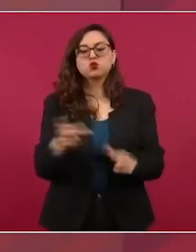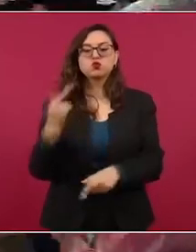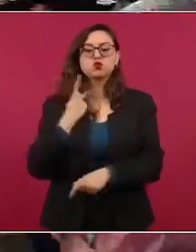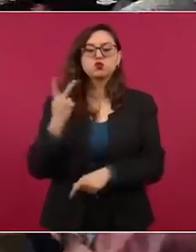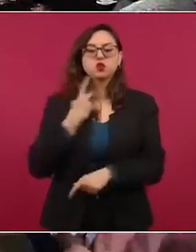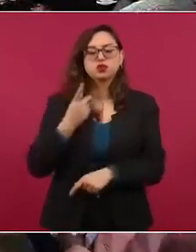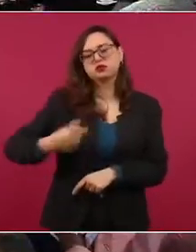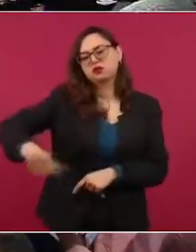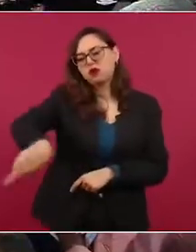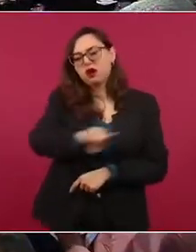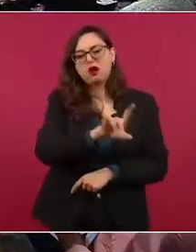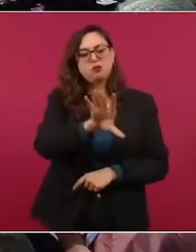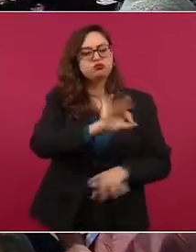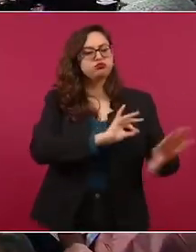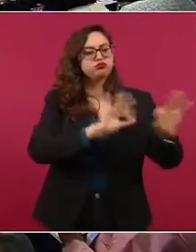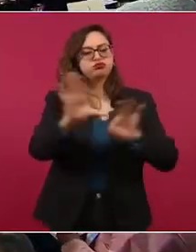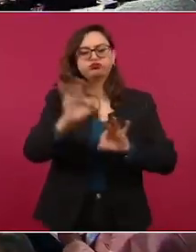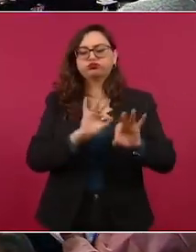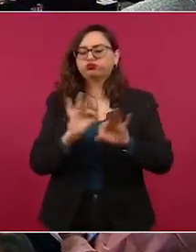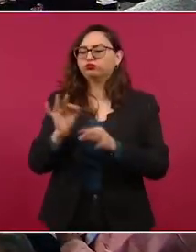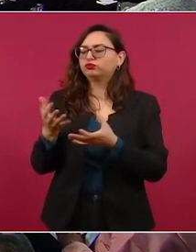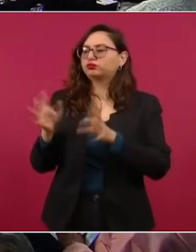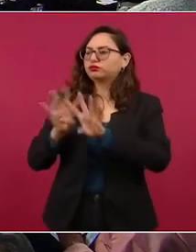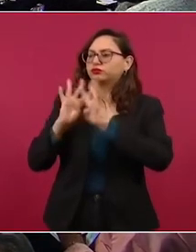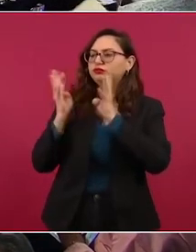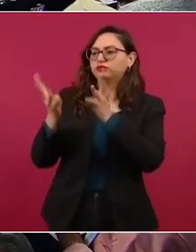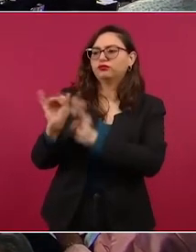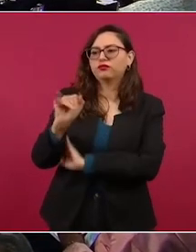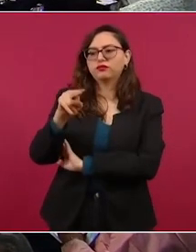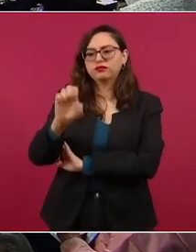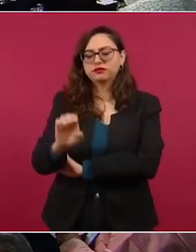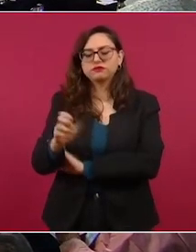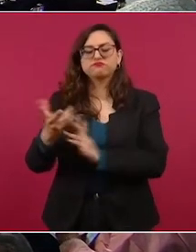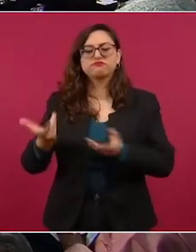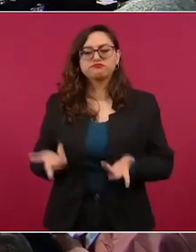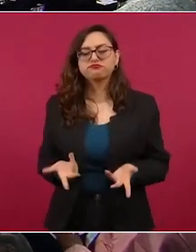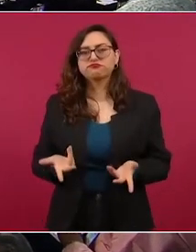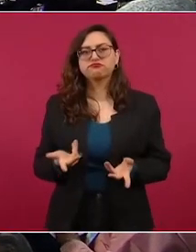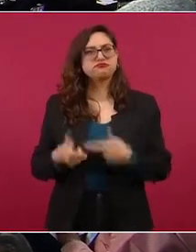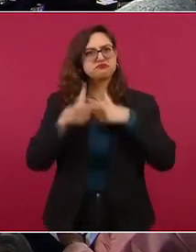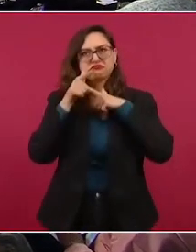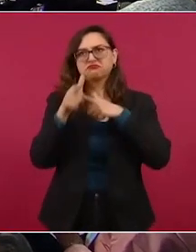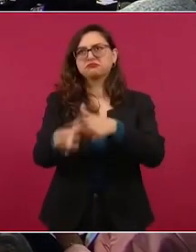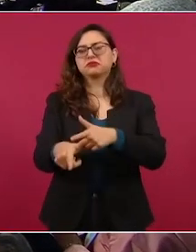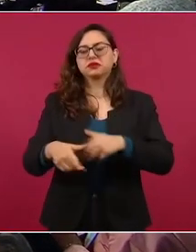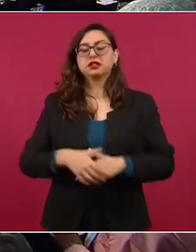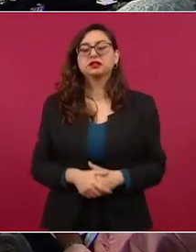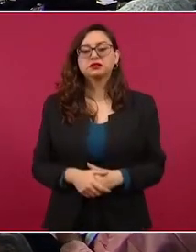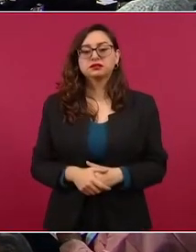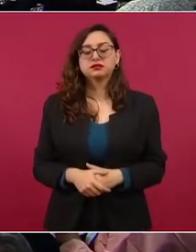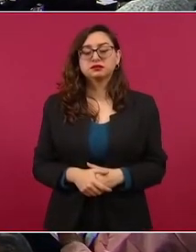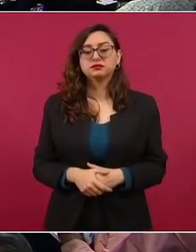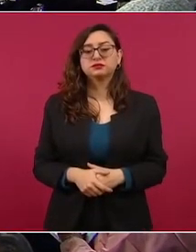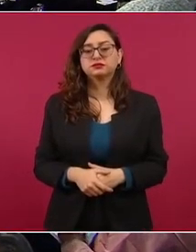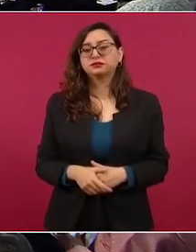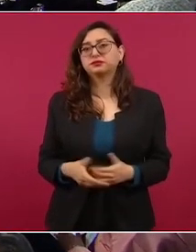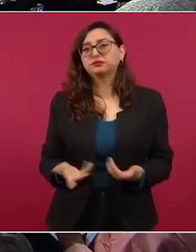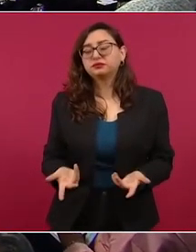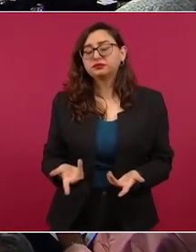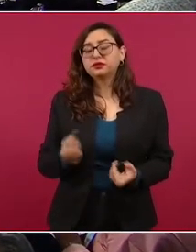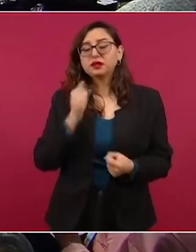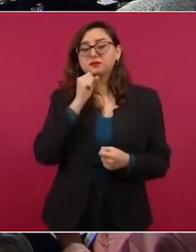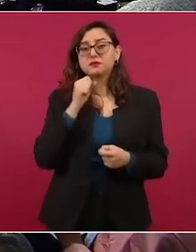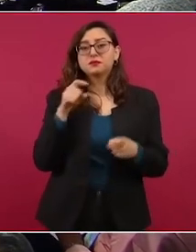al servicio de la oligarquía conservadora, a los consejeros,